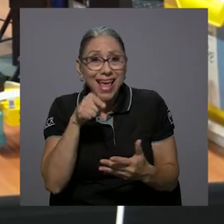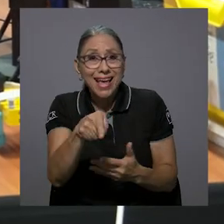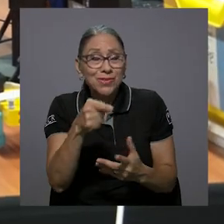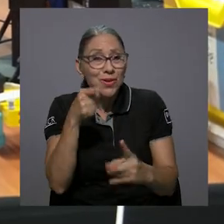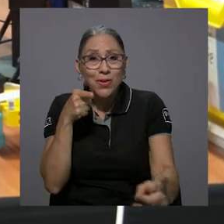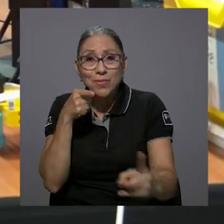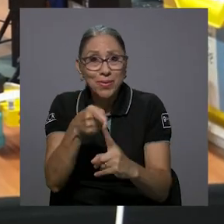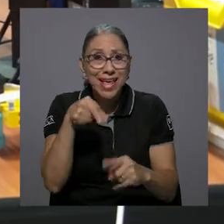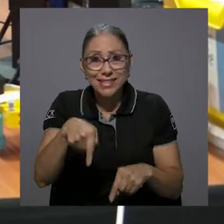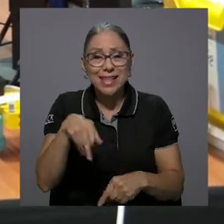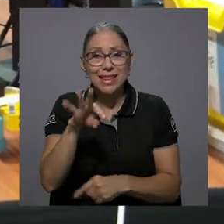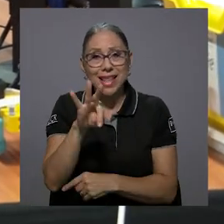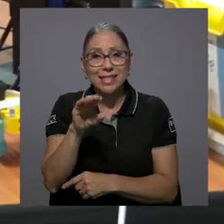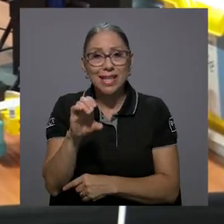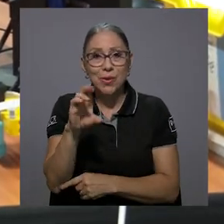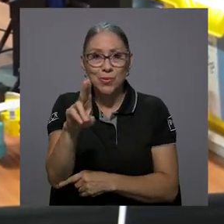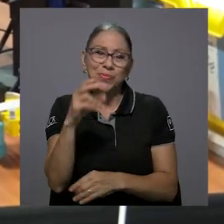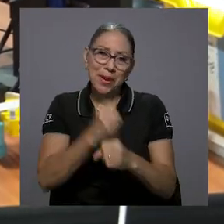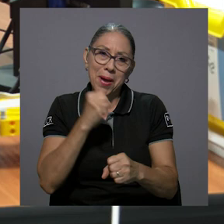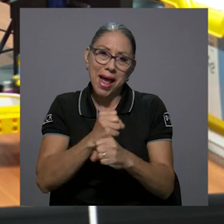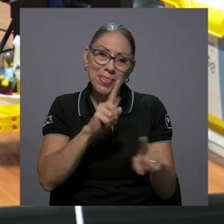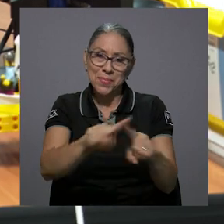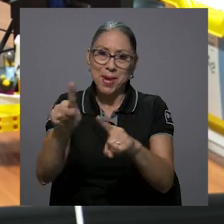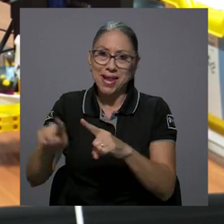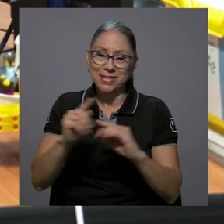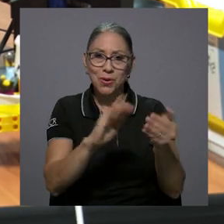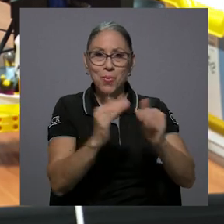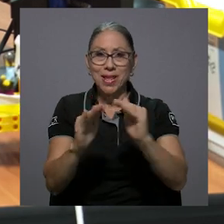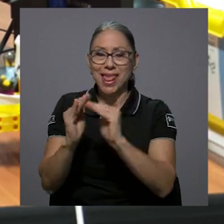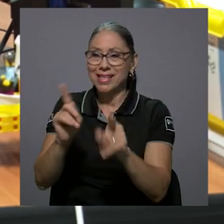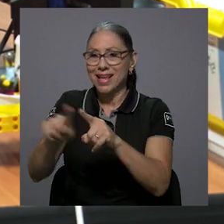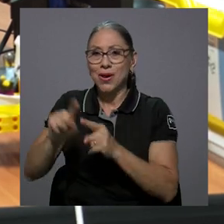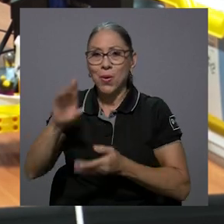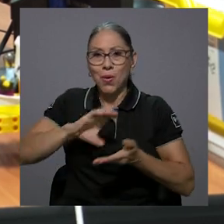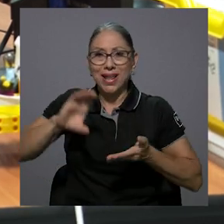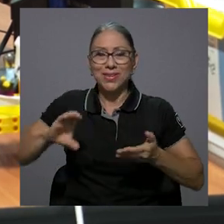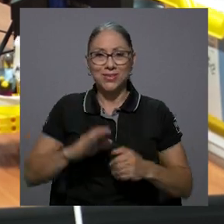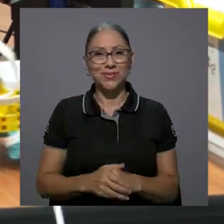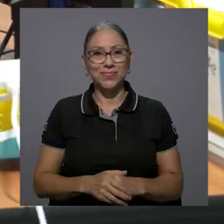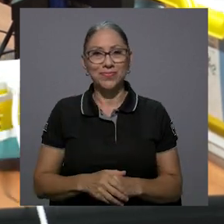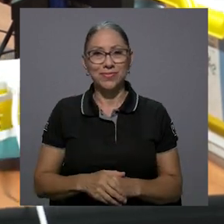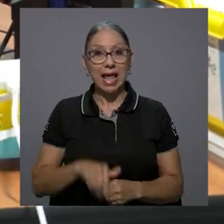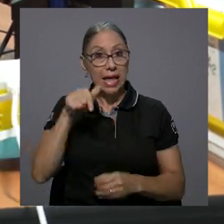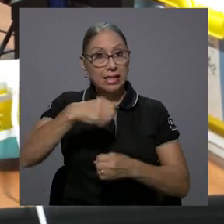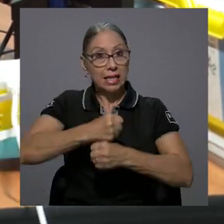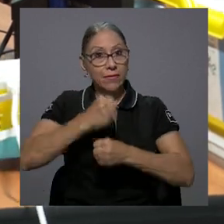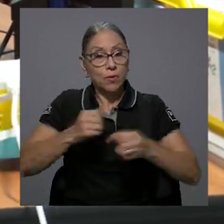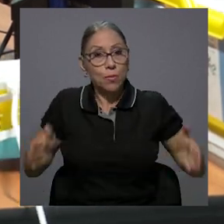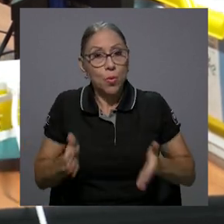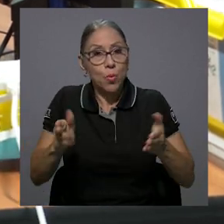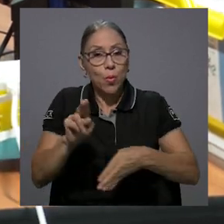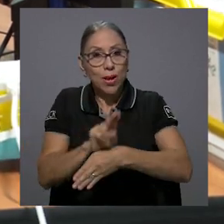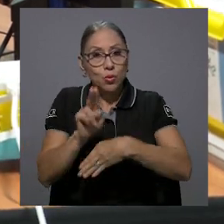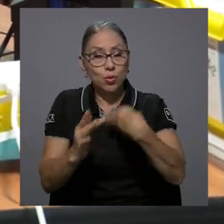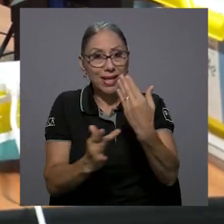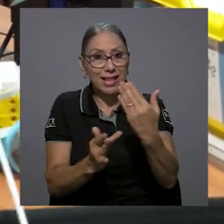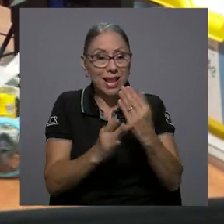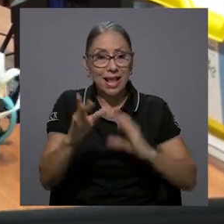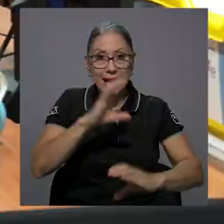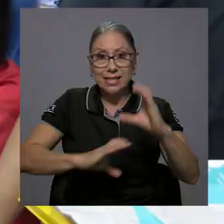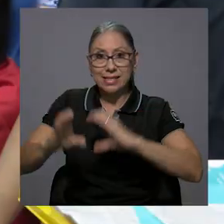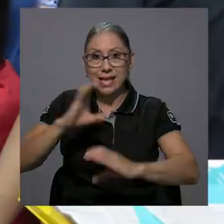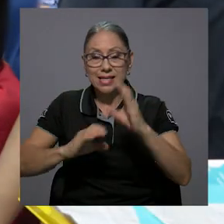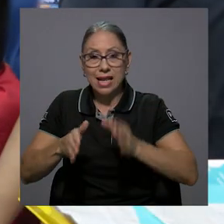un poco eso es lo que busca este TCU, trabajando en varias comunidades y colegios. Este trabajo que promueve el uso de la